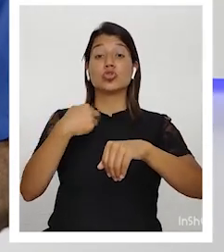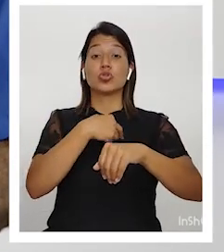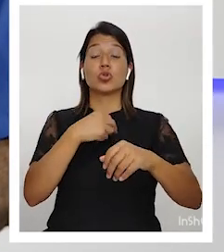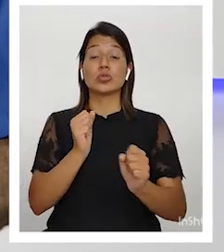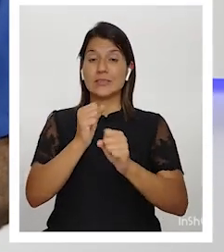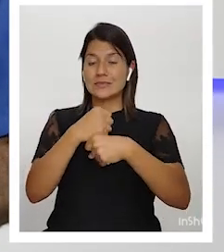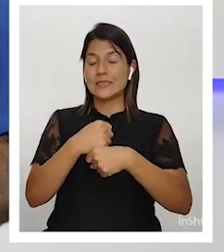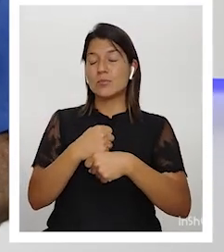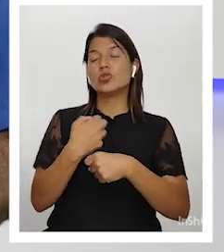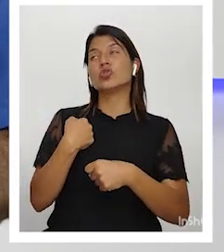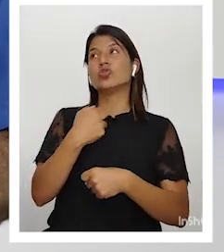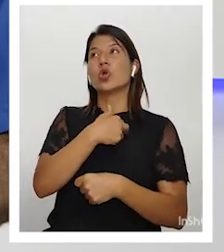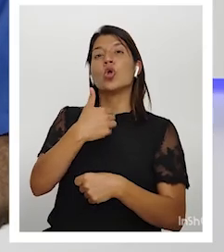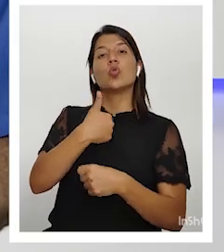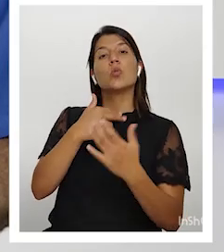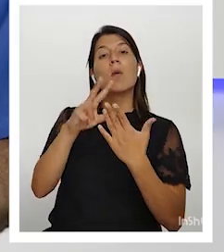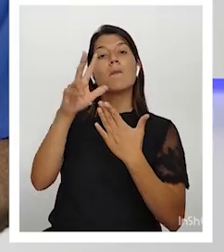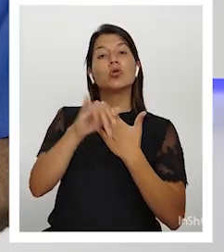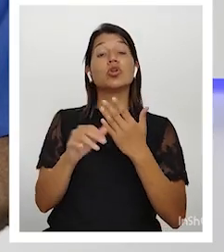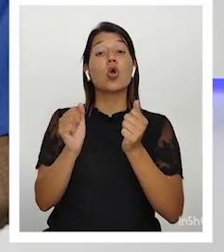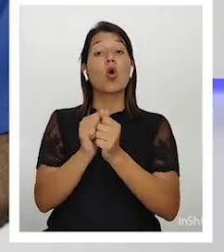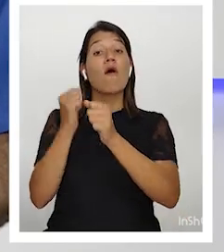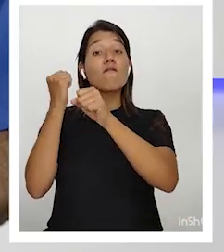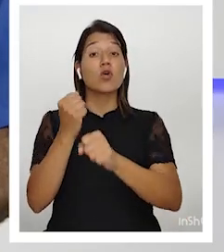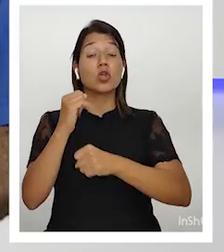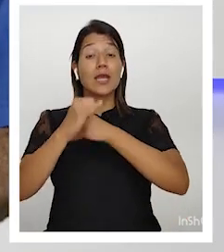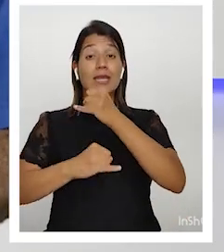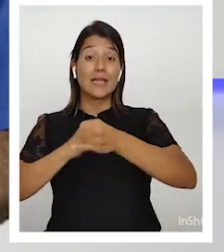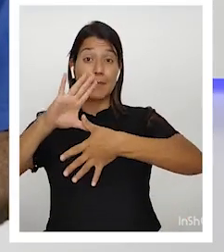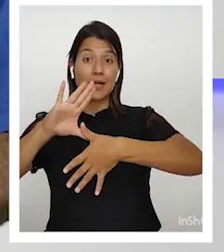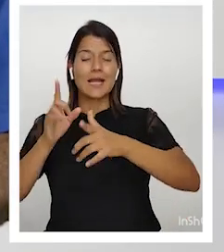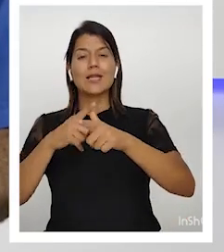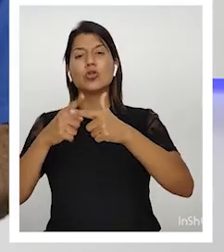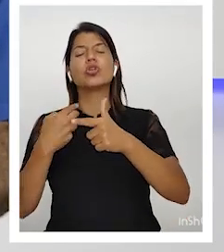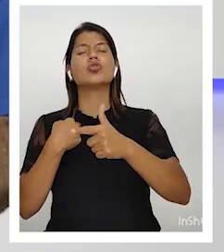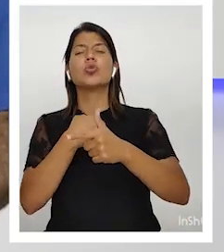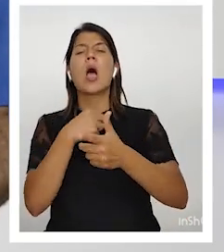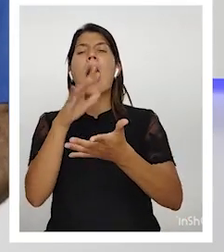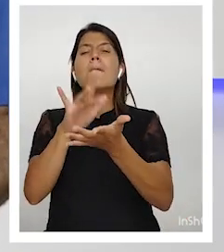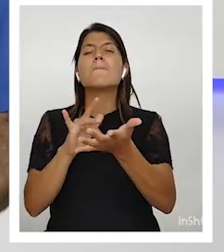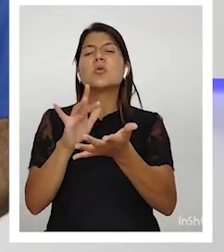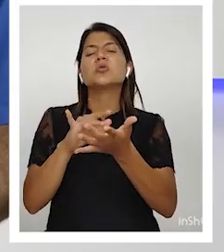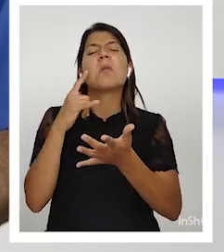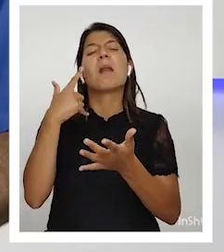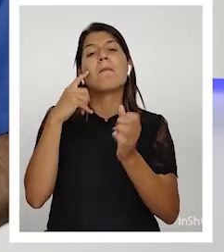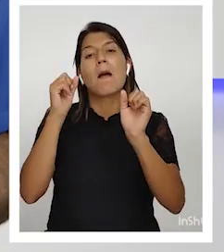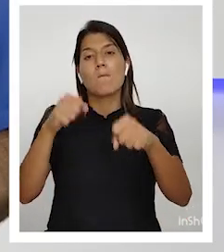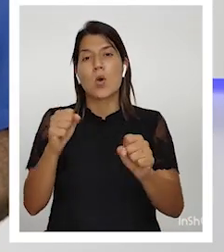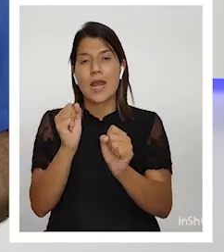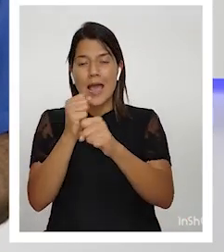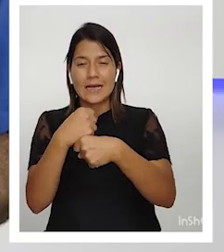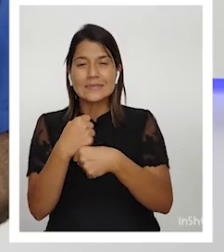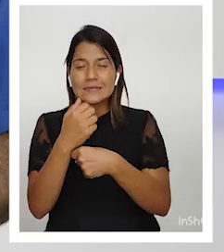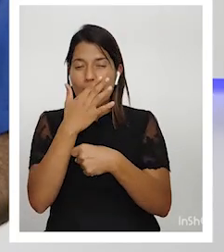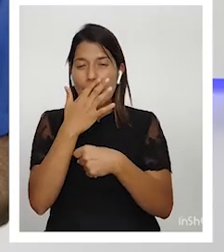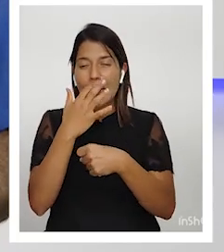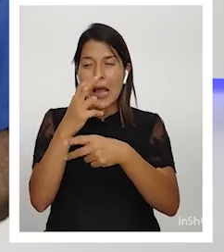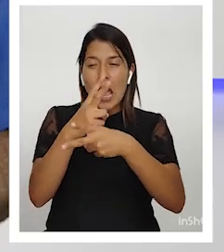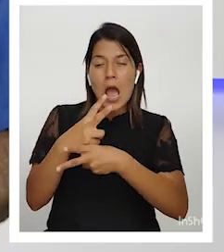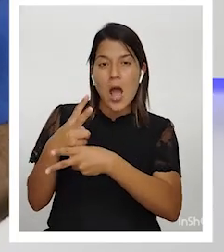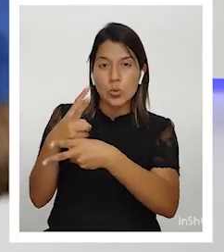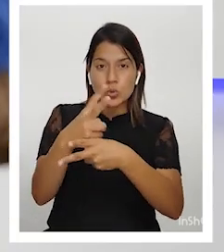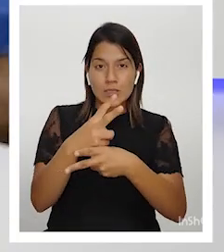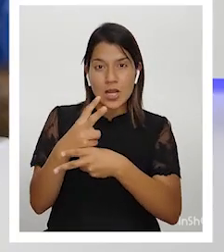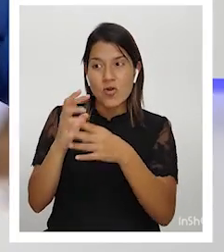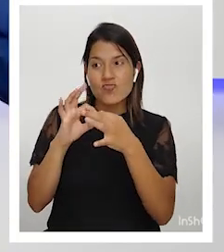tuvimos un proyecto con la Fundación Interamericana entonces aprovechamos para hacer un inventario una auditoría